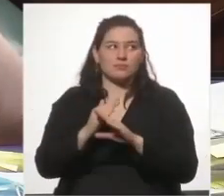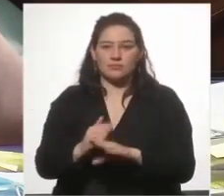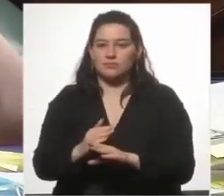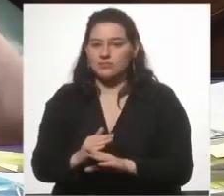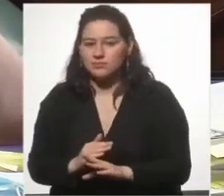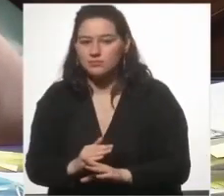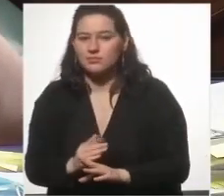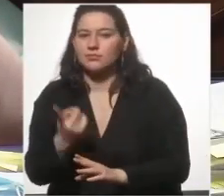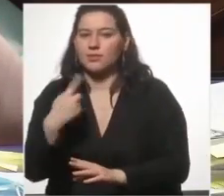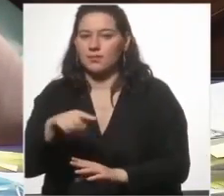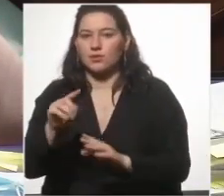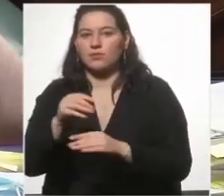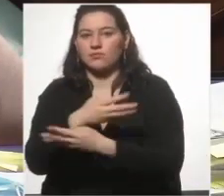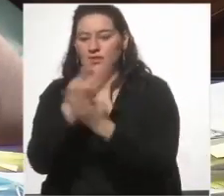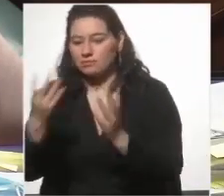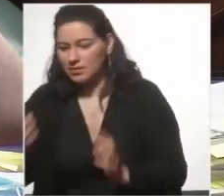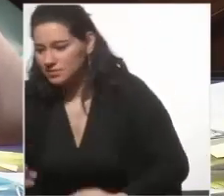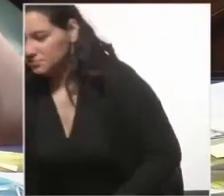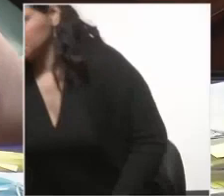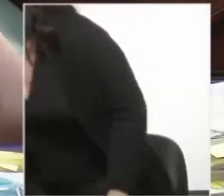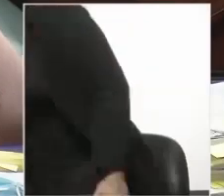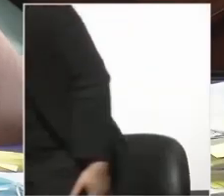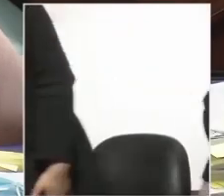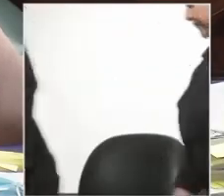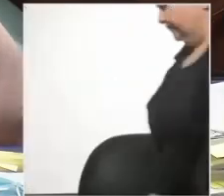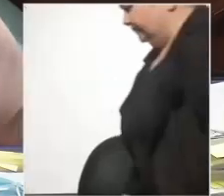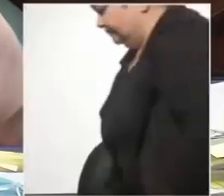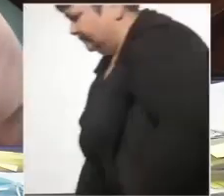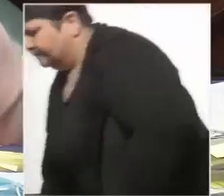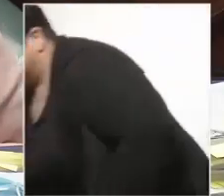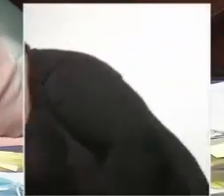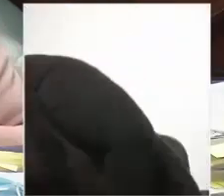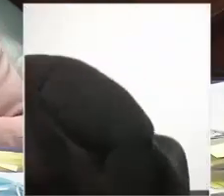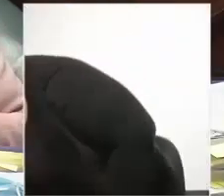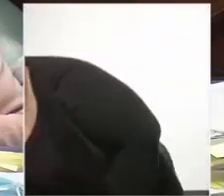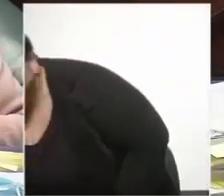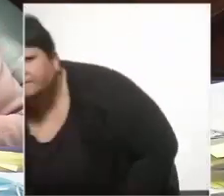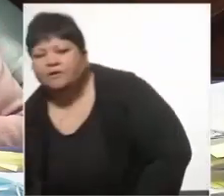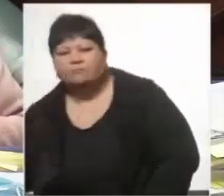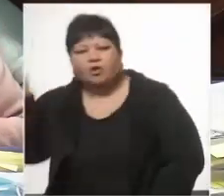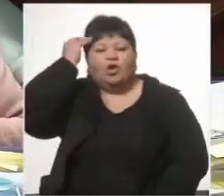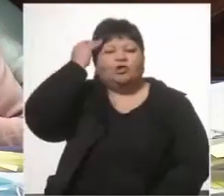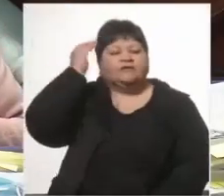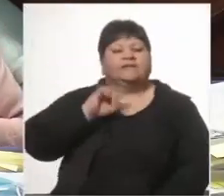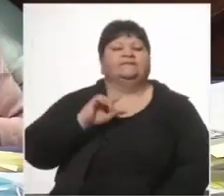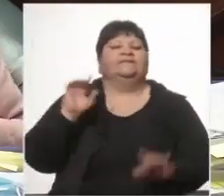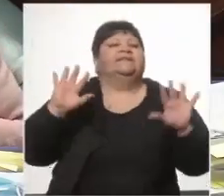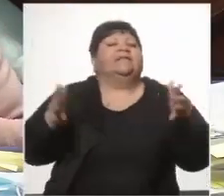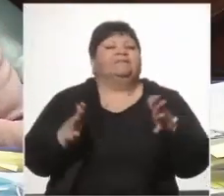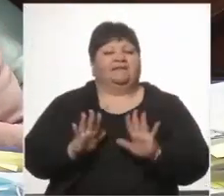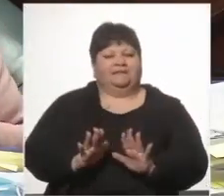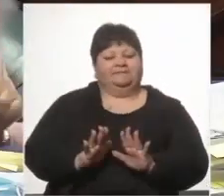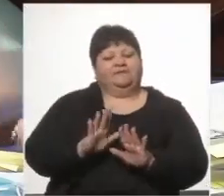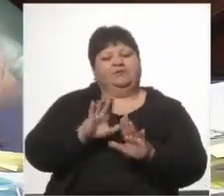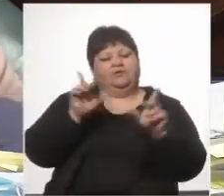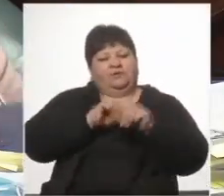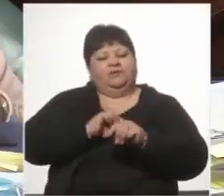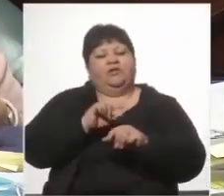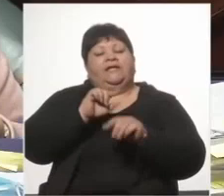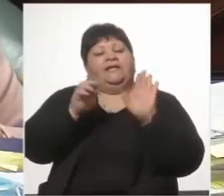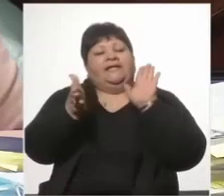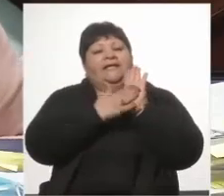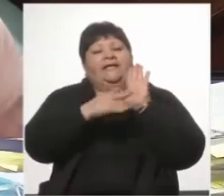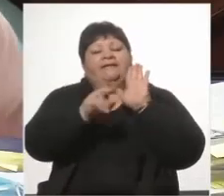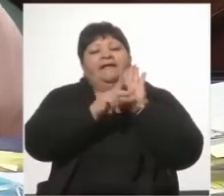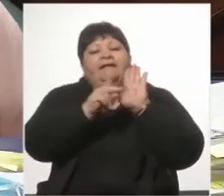pero tiene leyes generales o sea que somos conscientes de lo que pasa con esto termino ¿saben lo que dice el decreto 500 señora